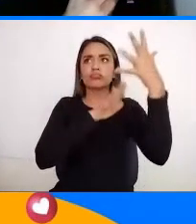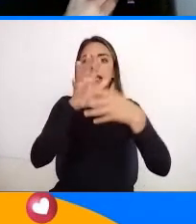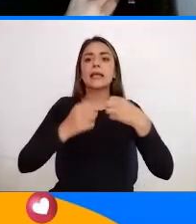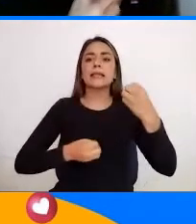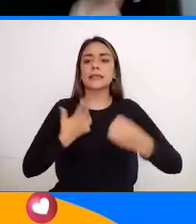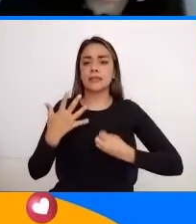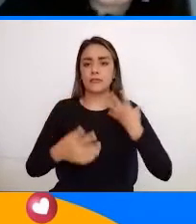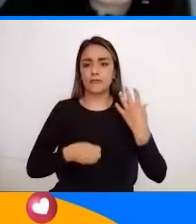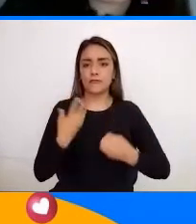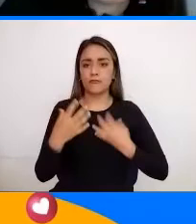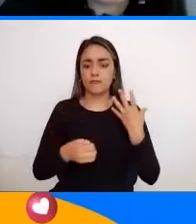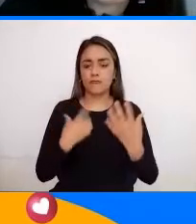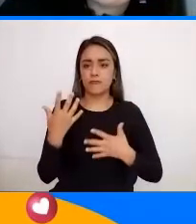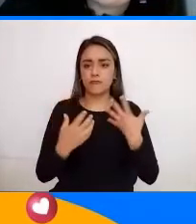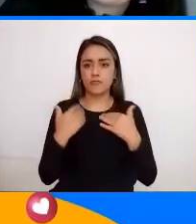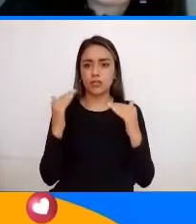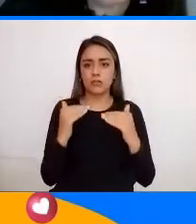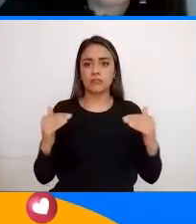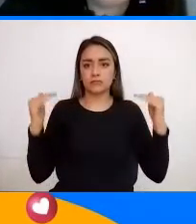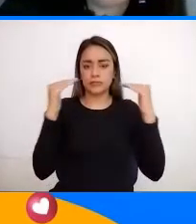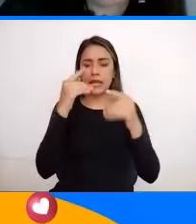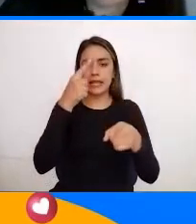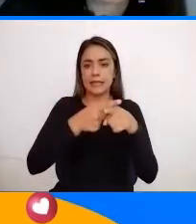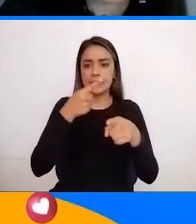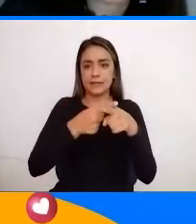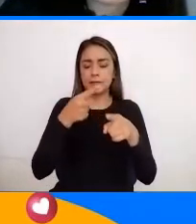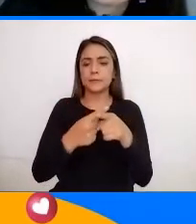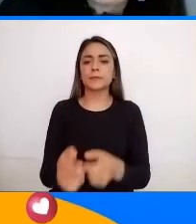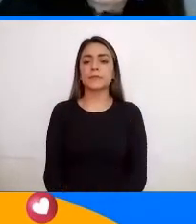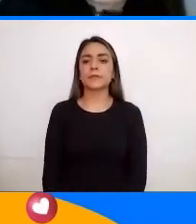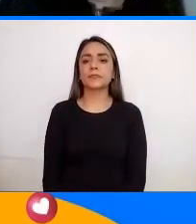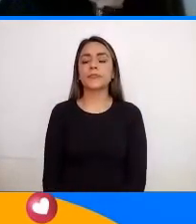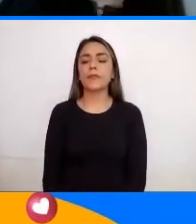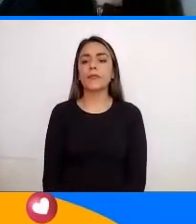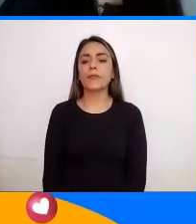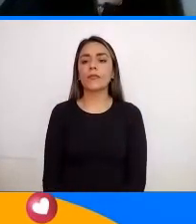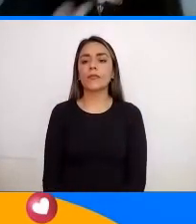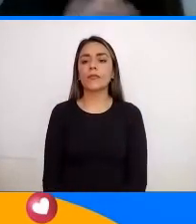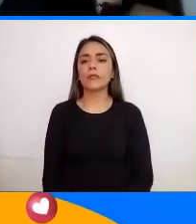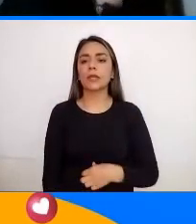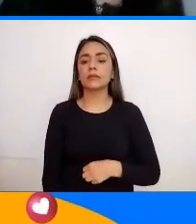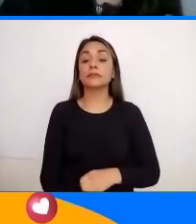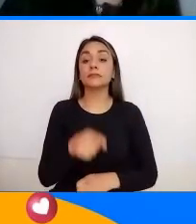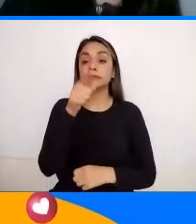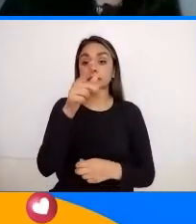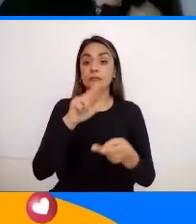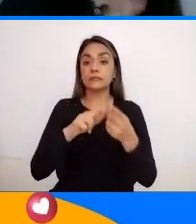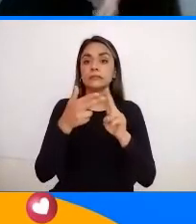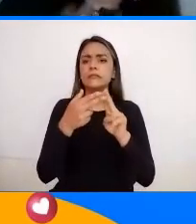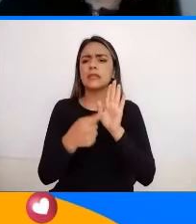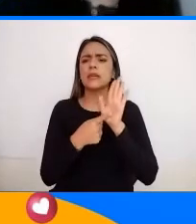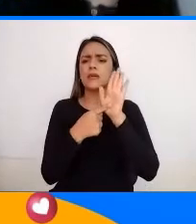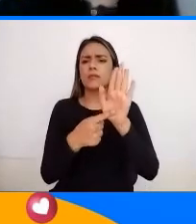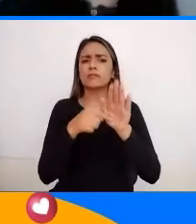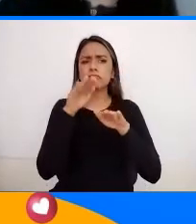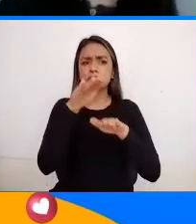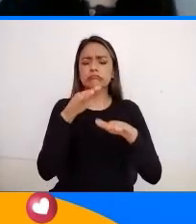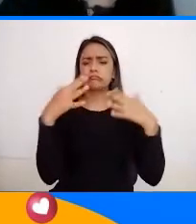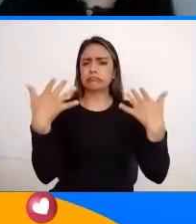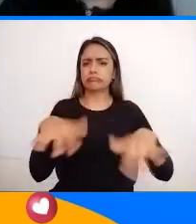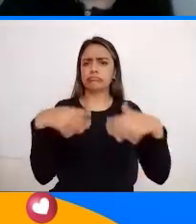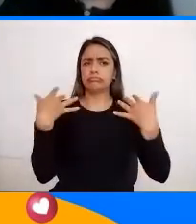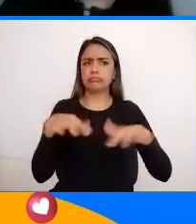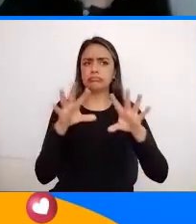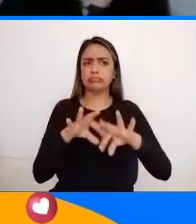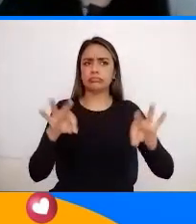De las clases Altas De Grecia ¿Listo? Pero aquí hay Un representante Súper importante